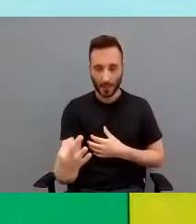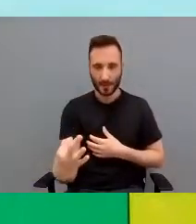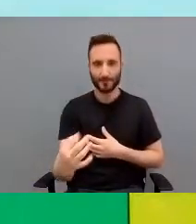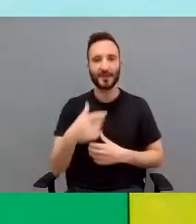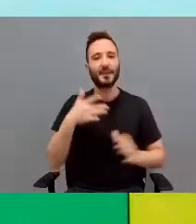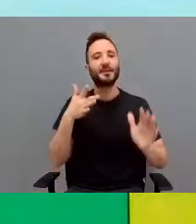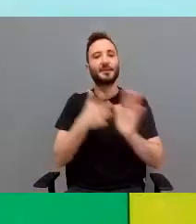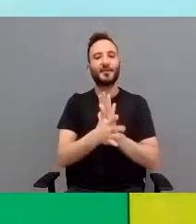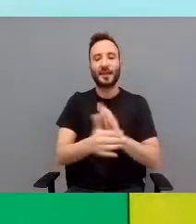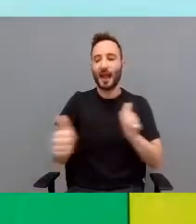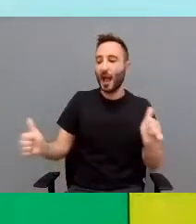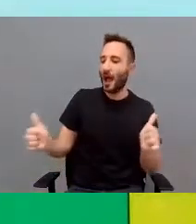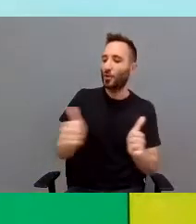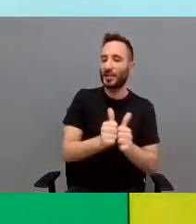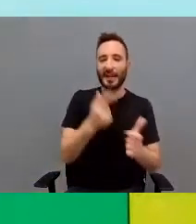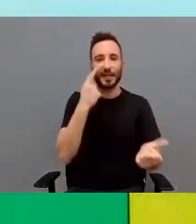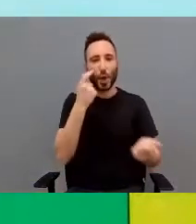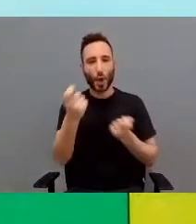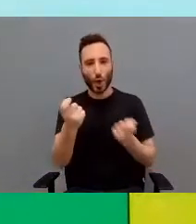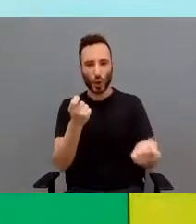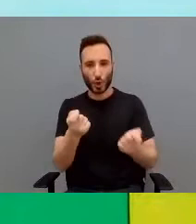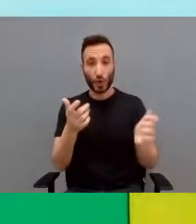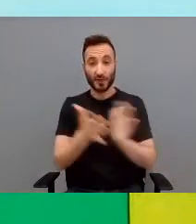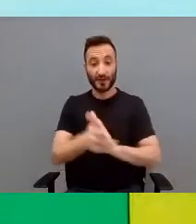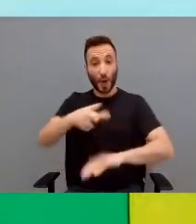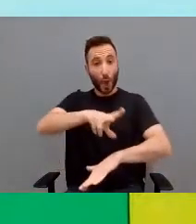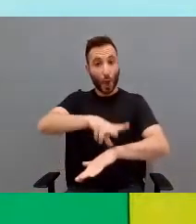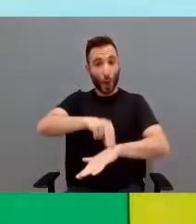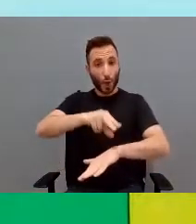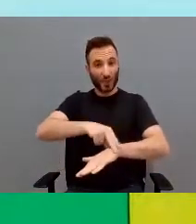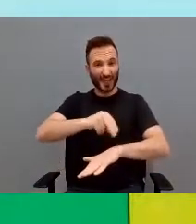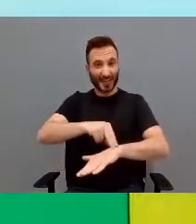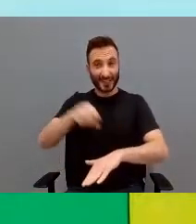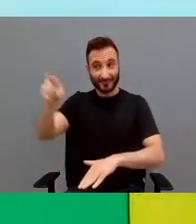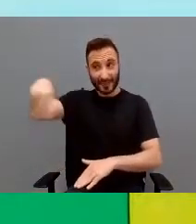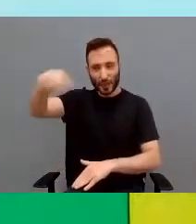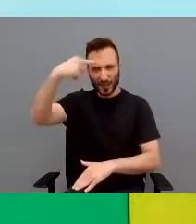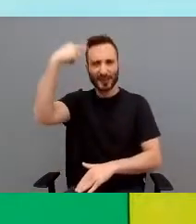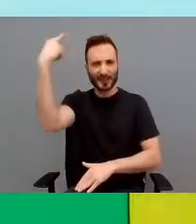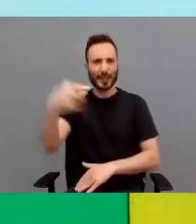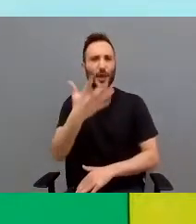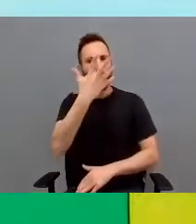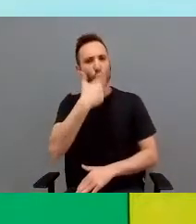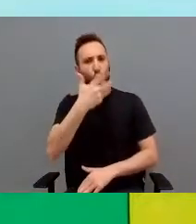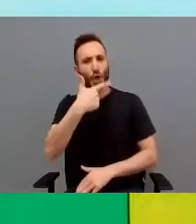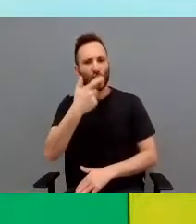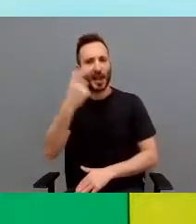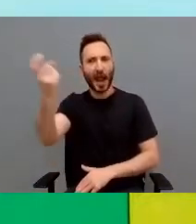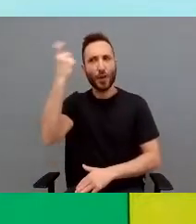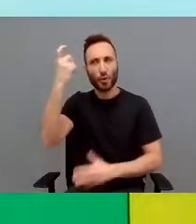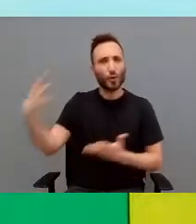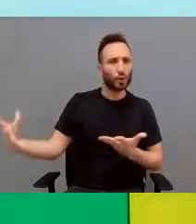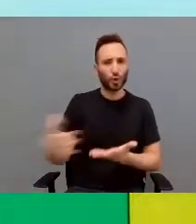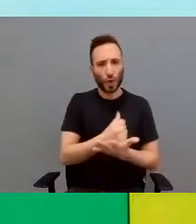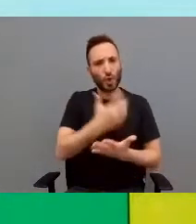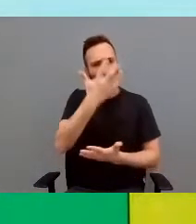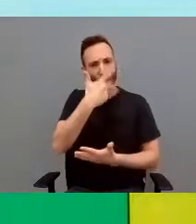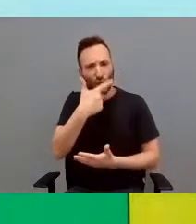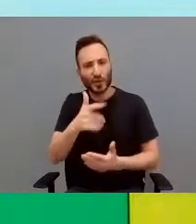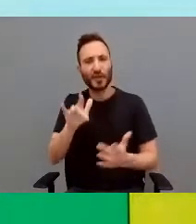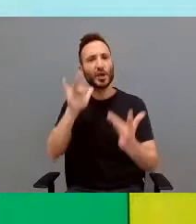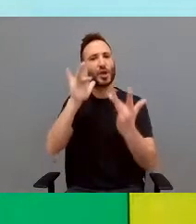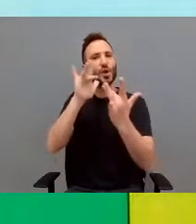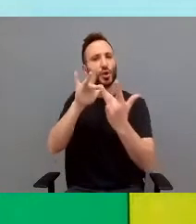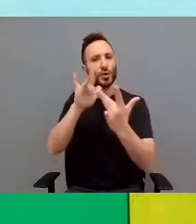auxiliares de control. Es decir, los conserjes saben, conocen a todos los chicos del centro, saben cómo